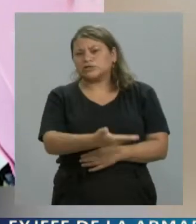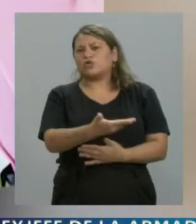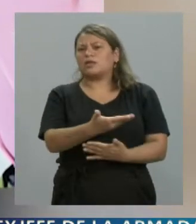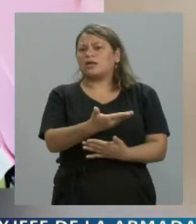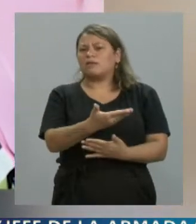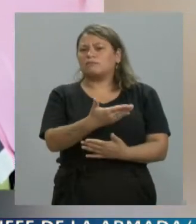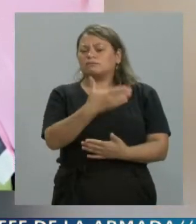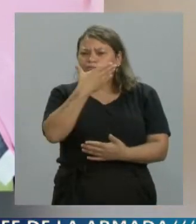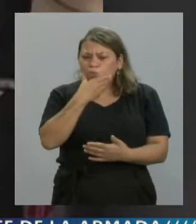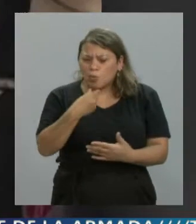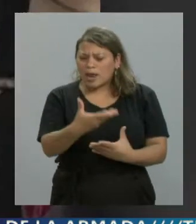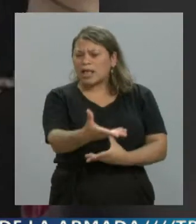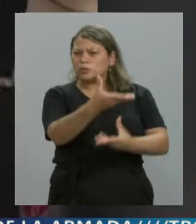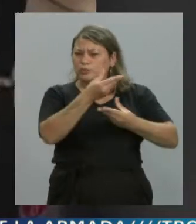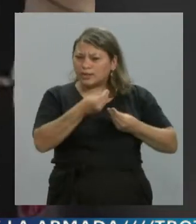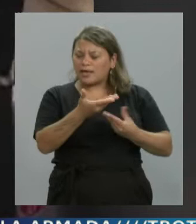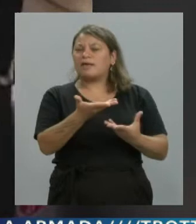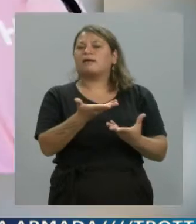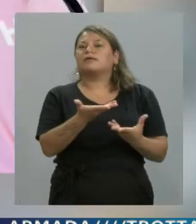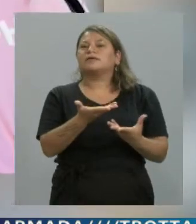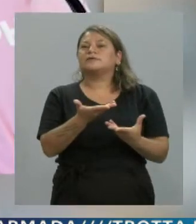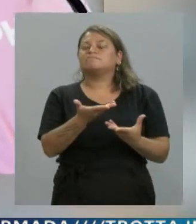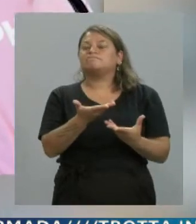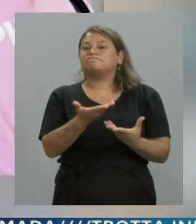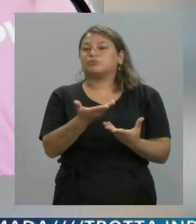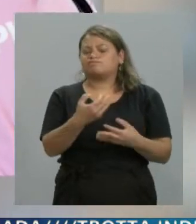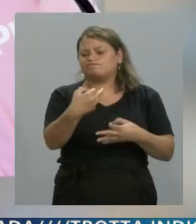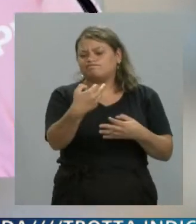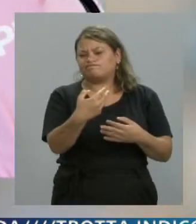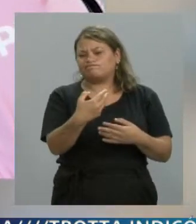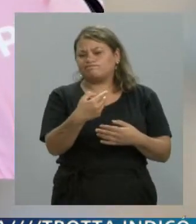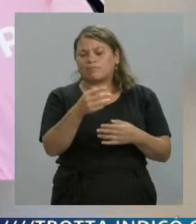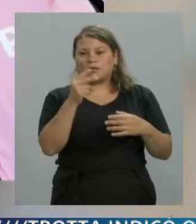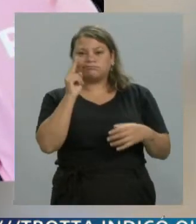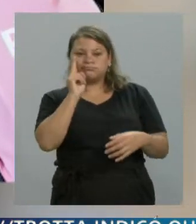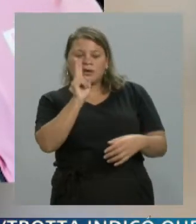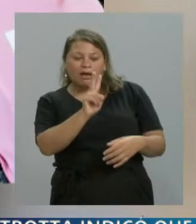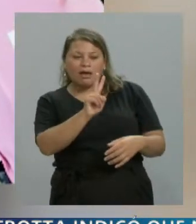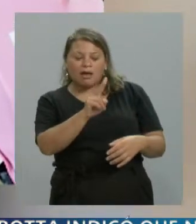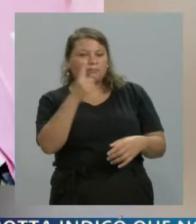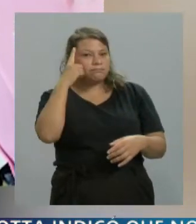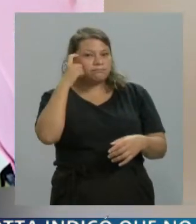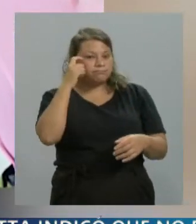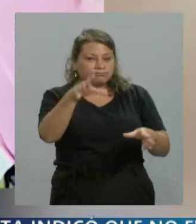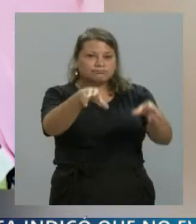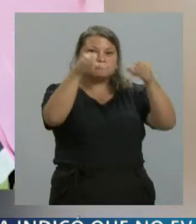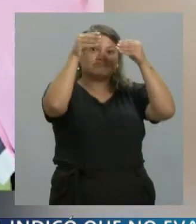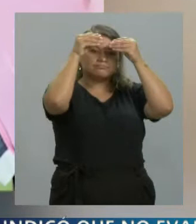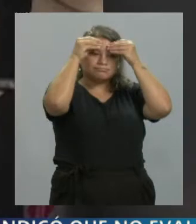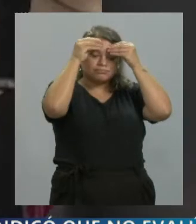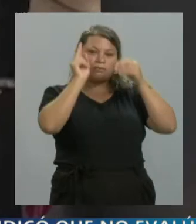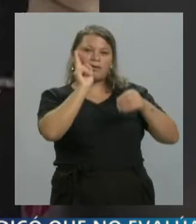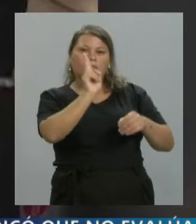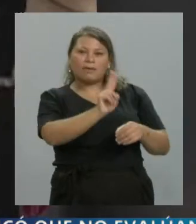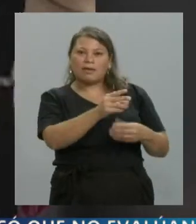accesible en muchas cosas, así que uno se nutría muchas veces al estar en el trabajo,